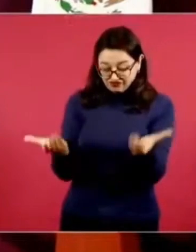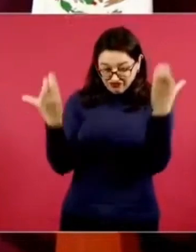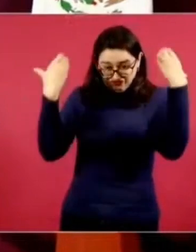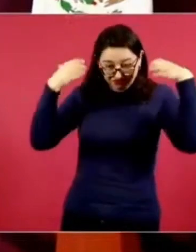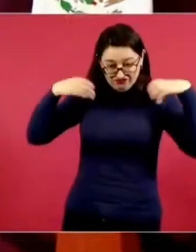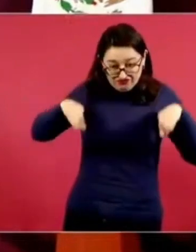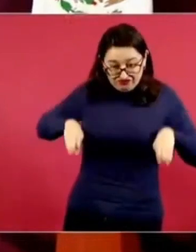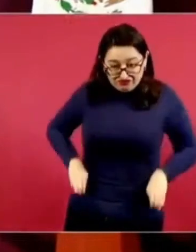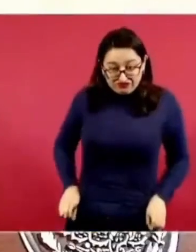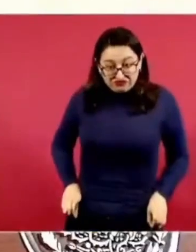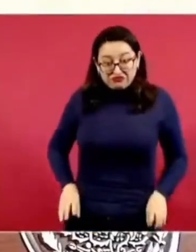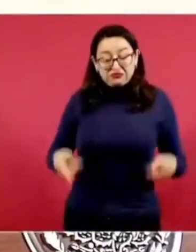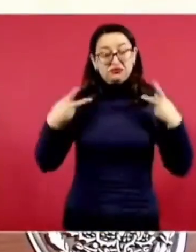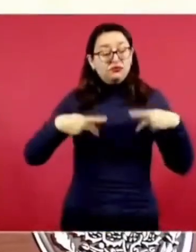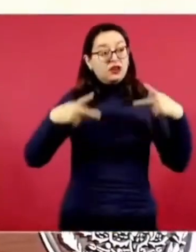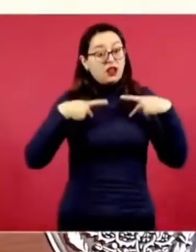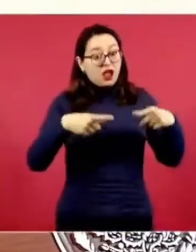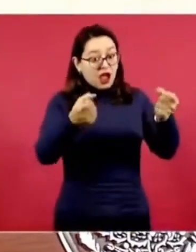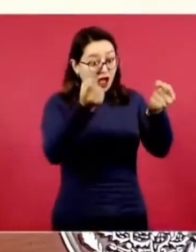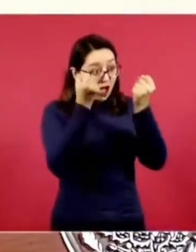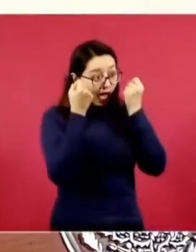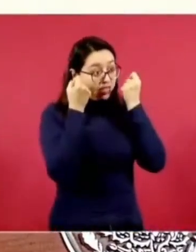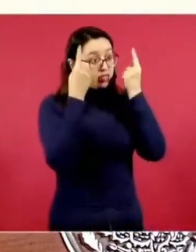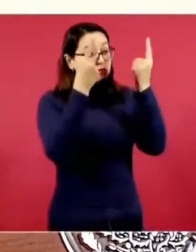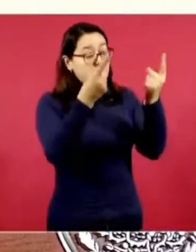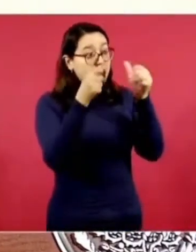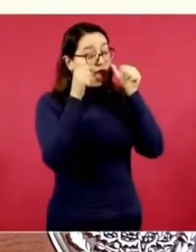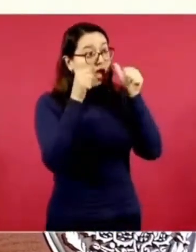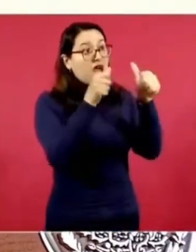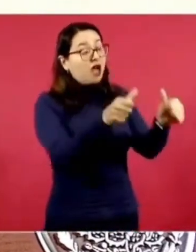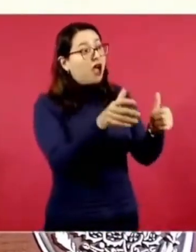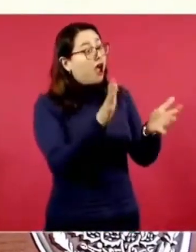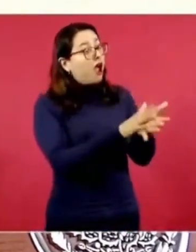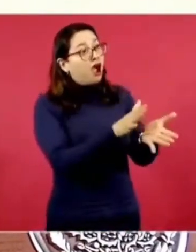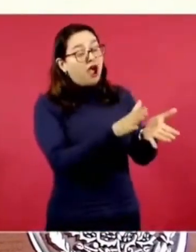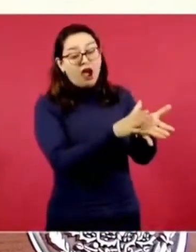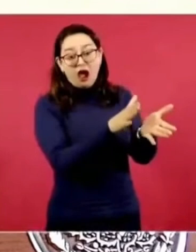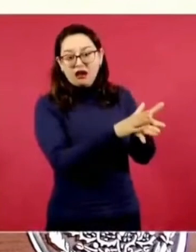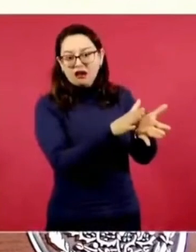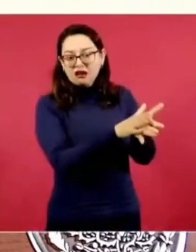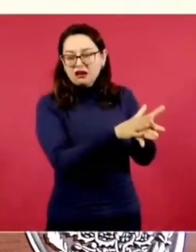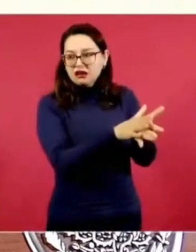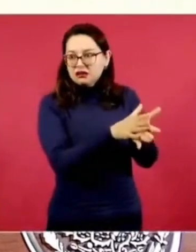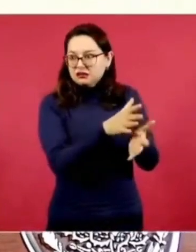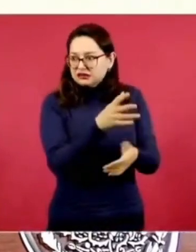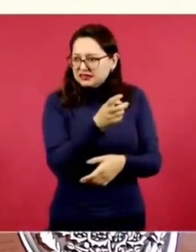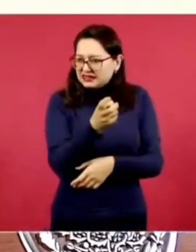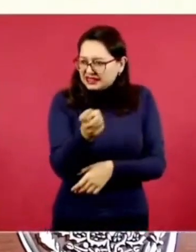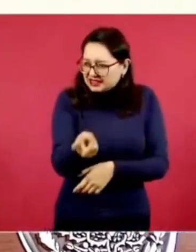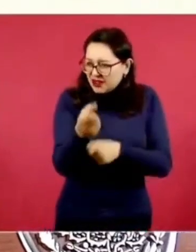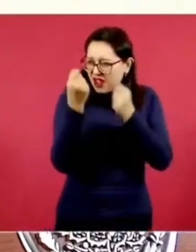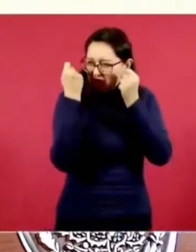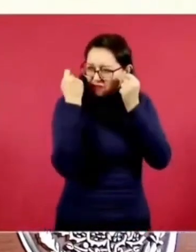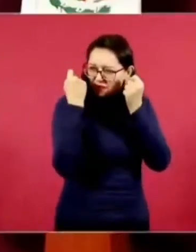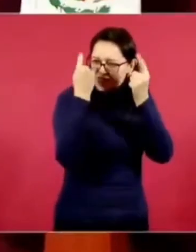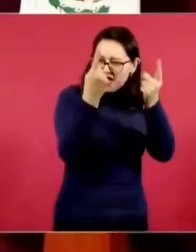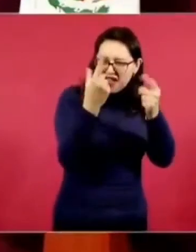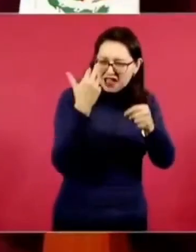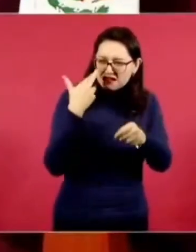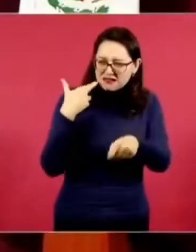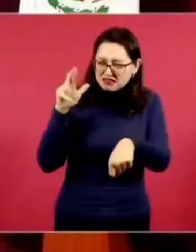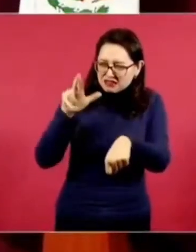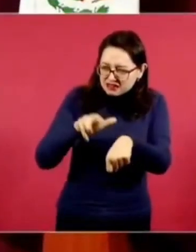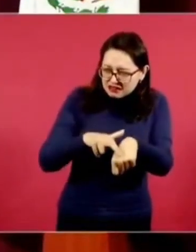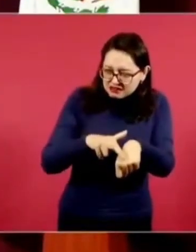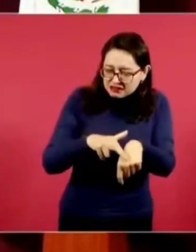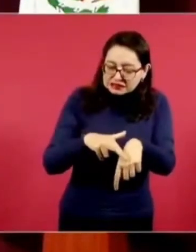Por eso le estamos dando tiempo a este tema, porque ese es un problema, el principal problema.